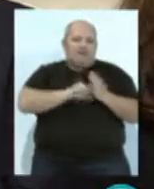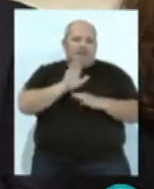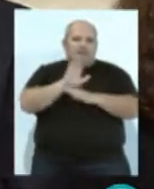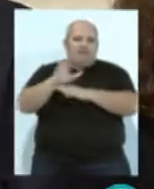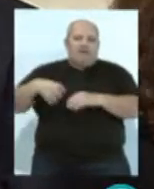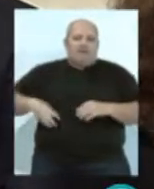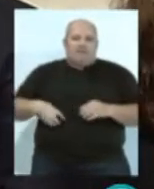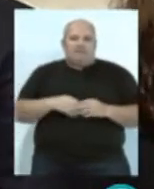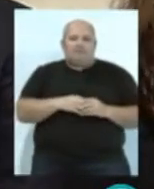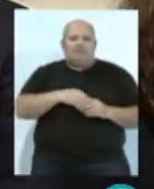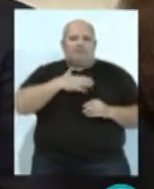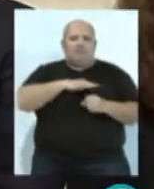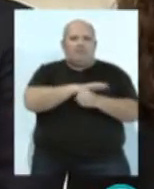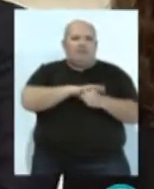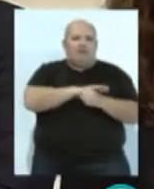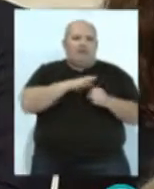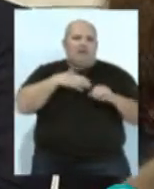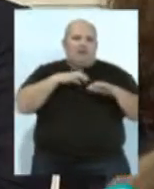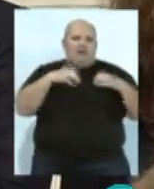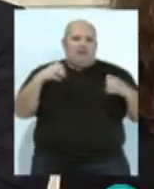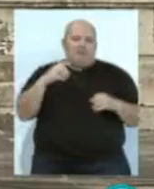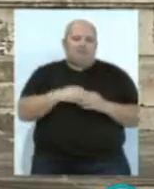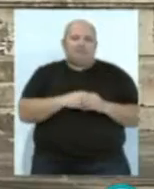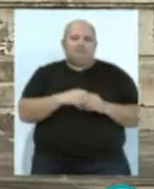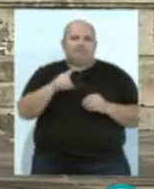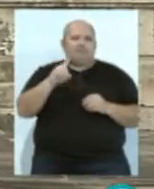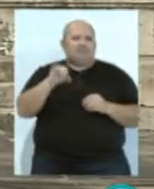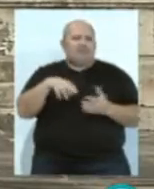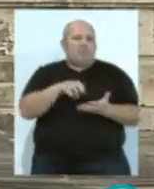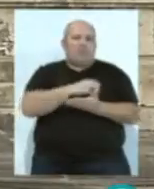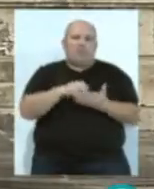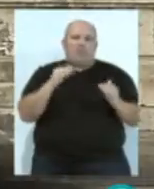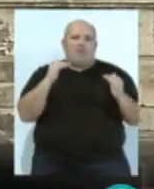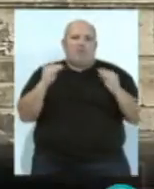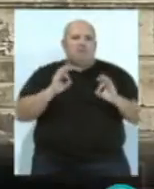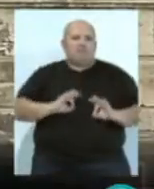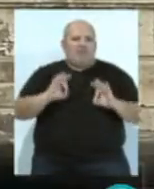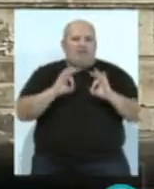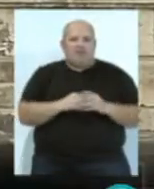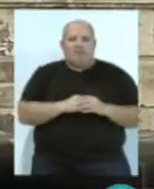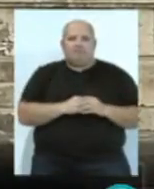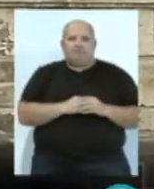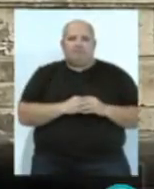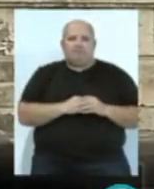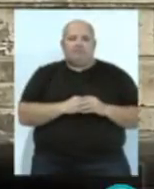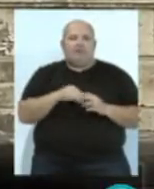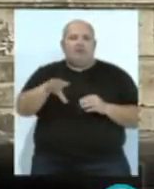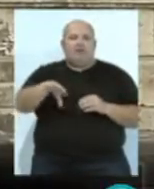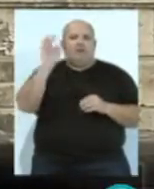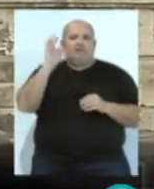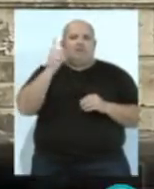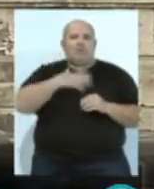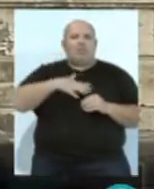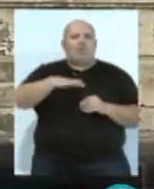candidaturas de la provincia a las cámaras. Sin duda alguna es un momento muy especial y hemos escogido